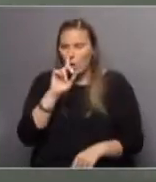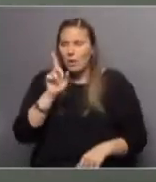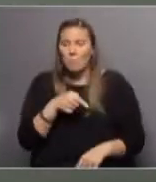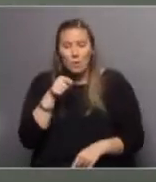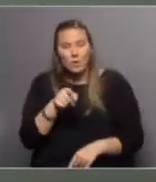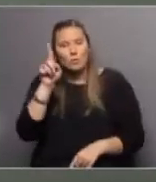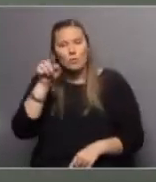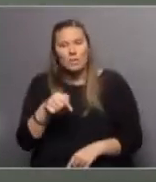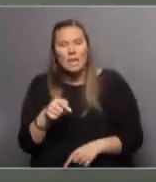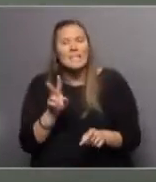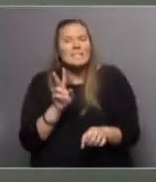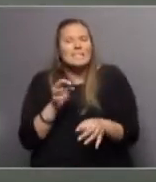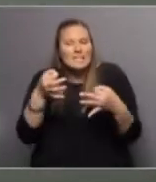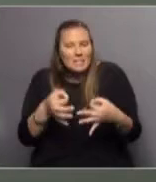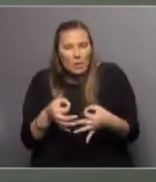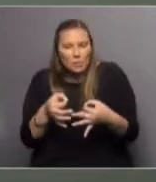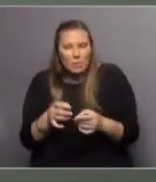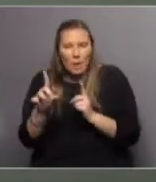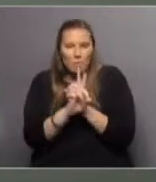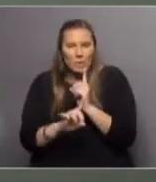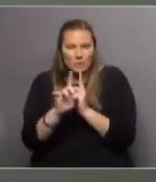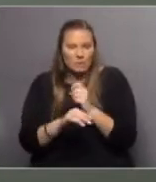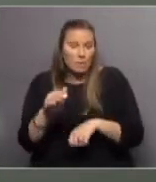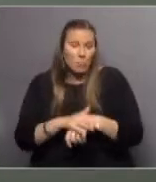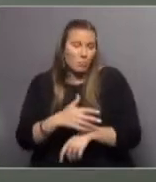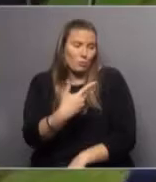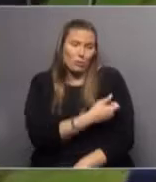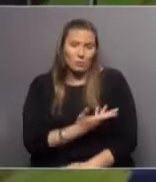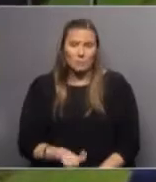traduce en la seguridad para el paciente a la hora de recibir el fármaco.